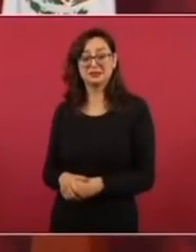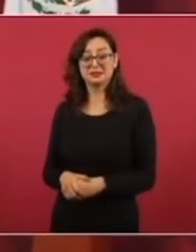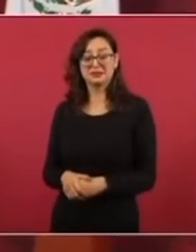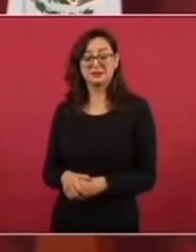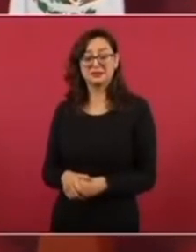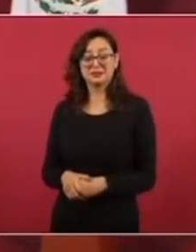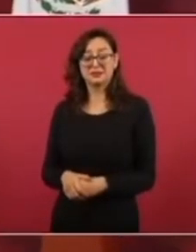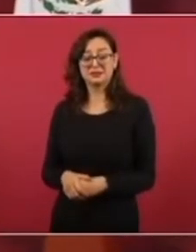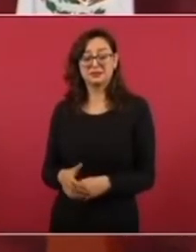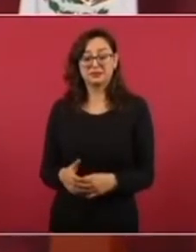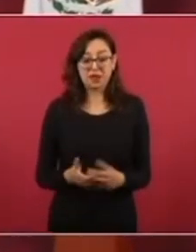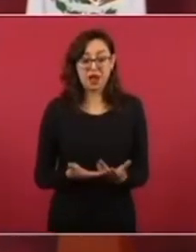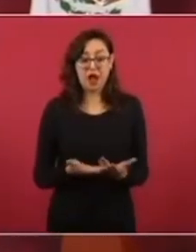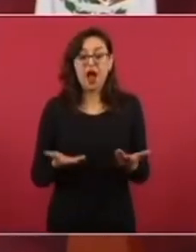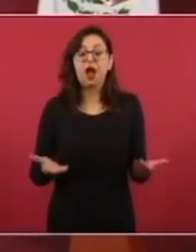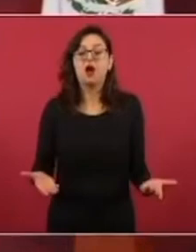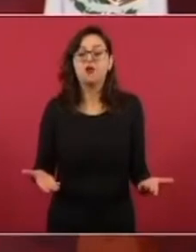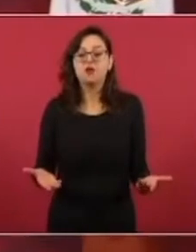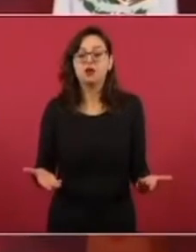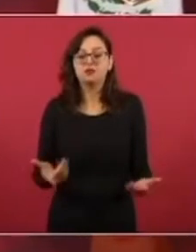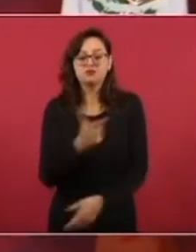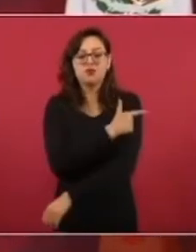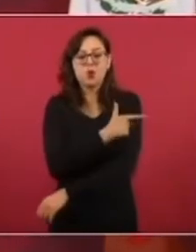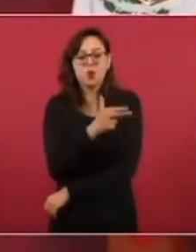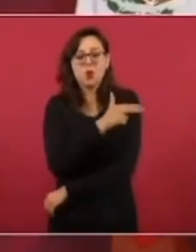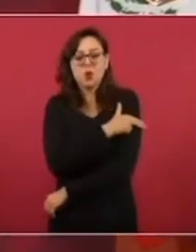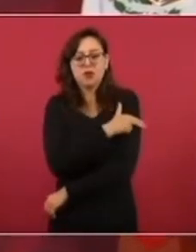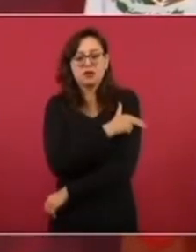¿Cuántos hay ahora de la Guardia Nacional?